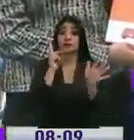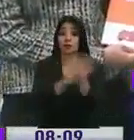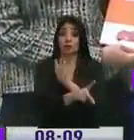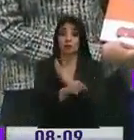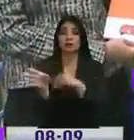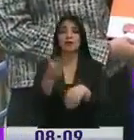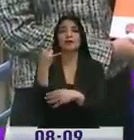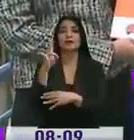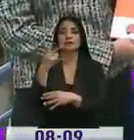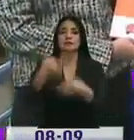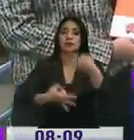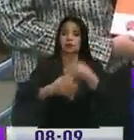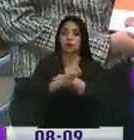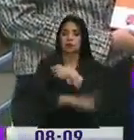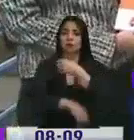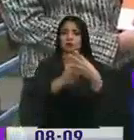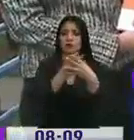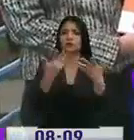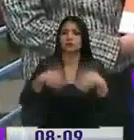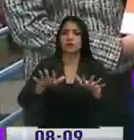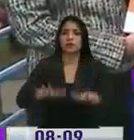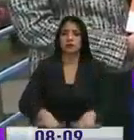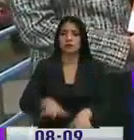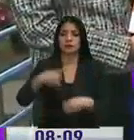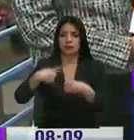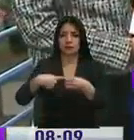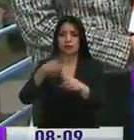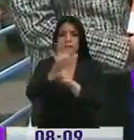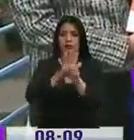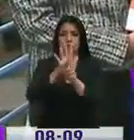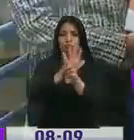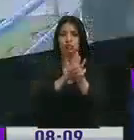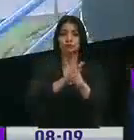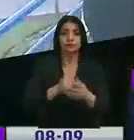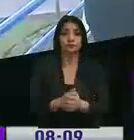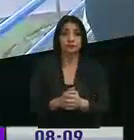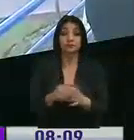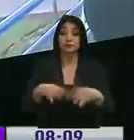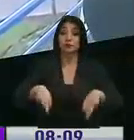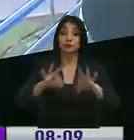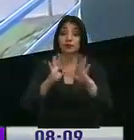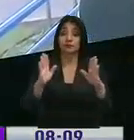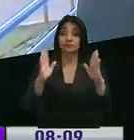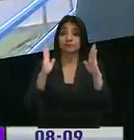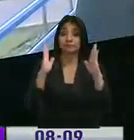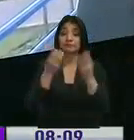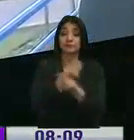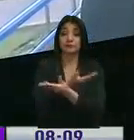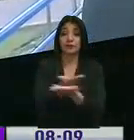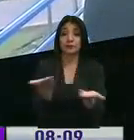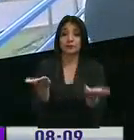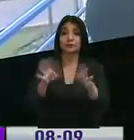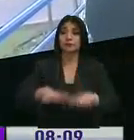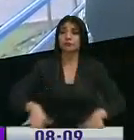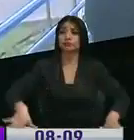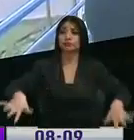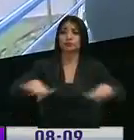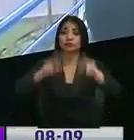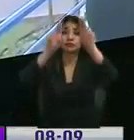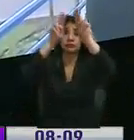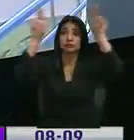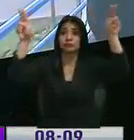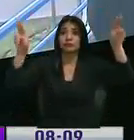en el tema de acoso en el distrito metropolitano. Así que tómenlo en cuenta y la información también va a estar desplegada en todos los pasos